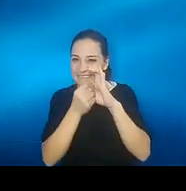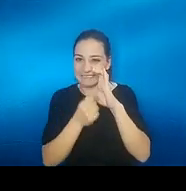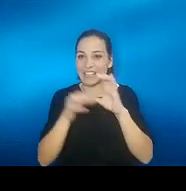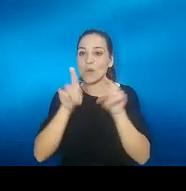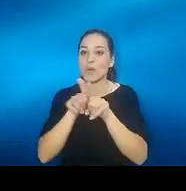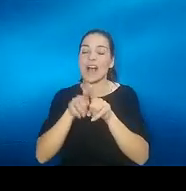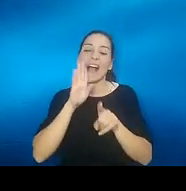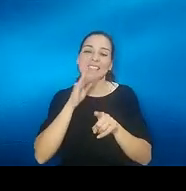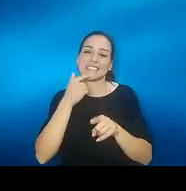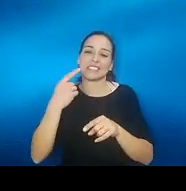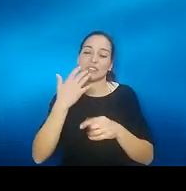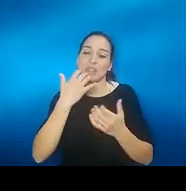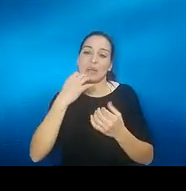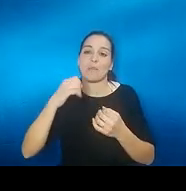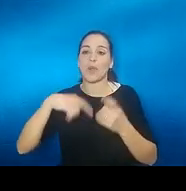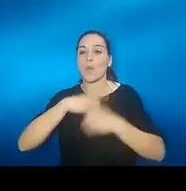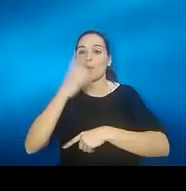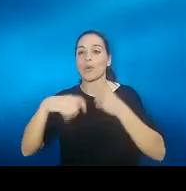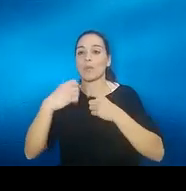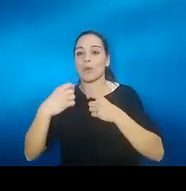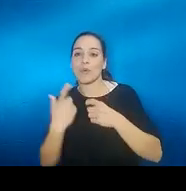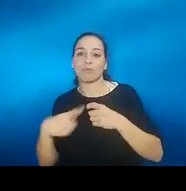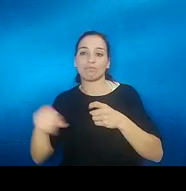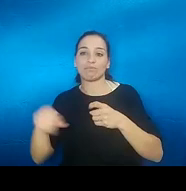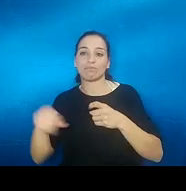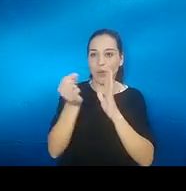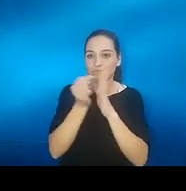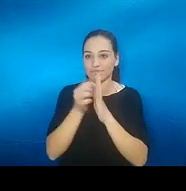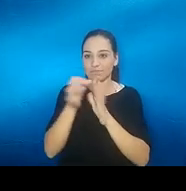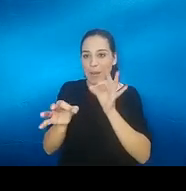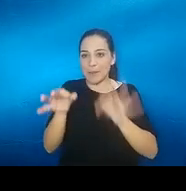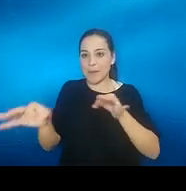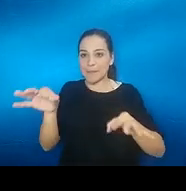entonces incluso eso va a generar seguramente en los